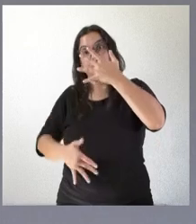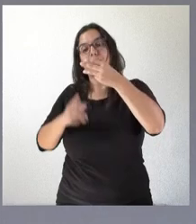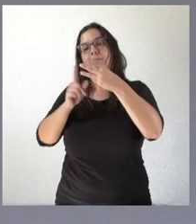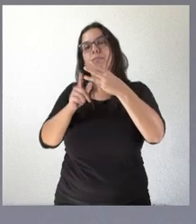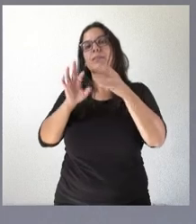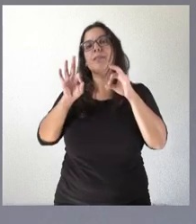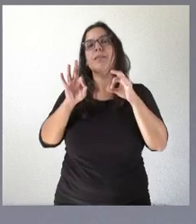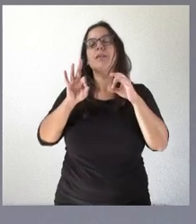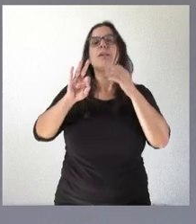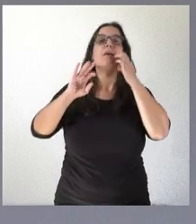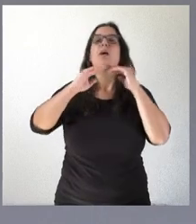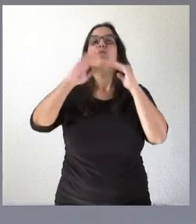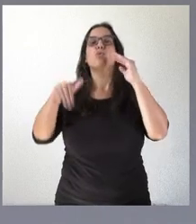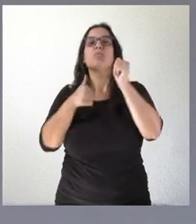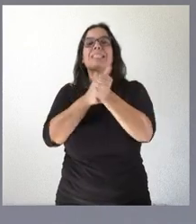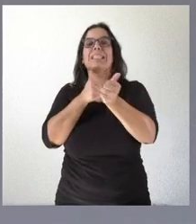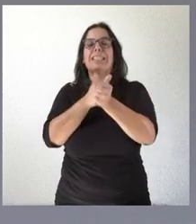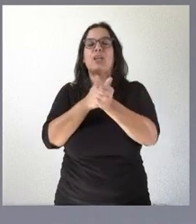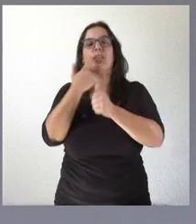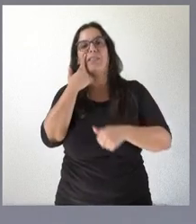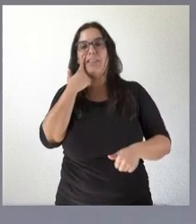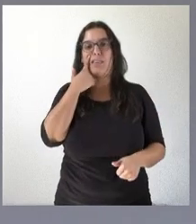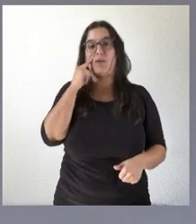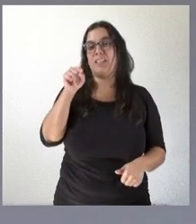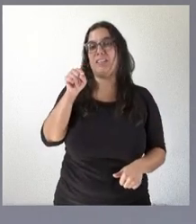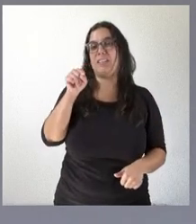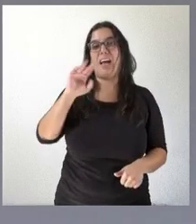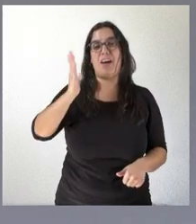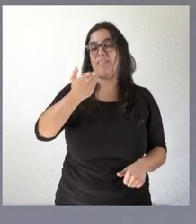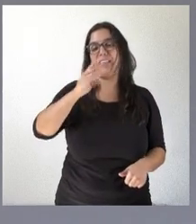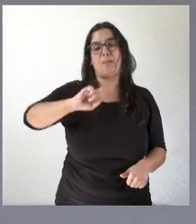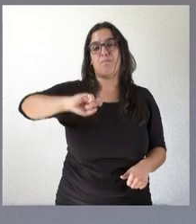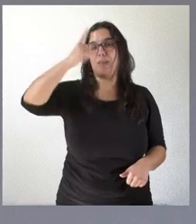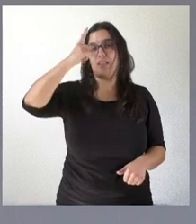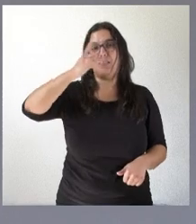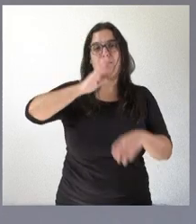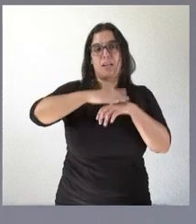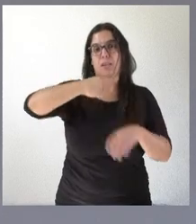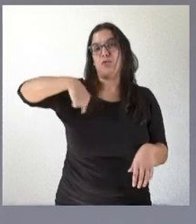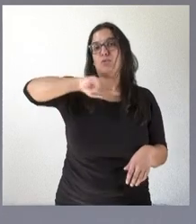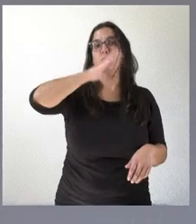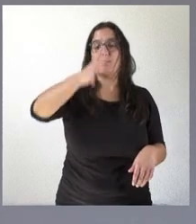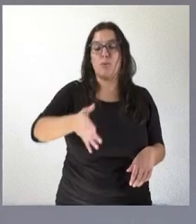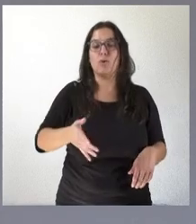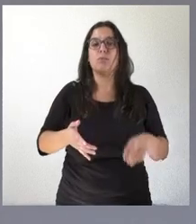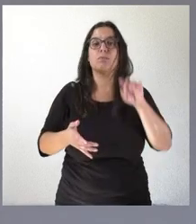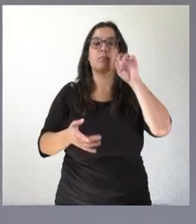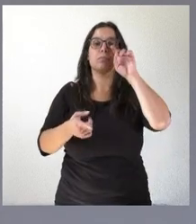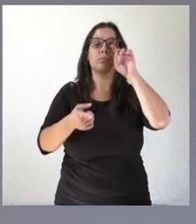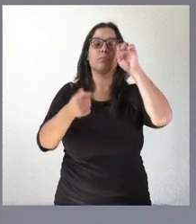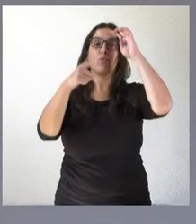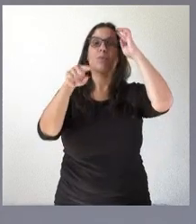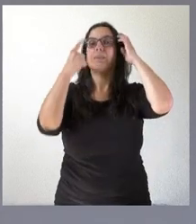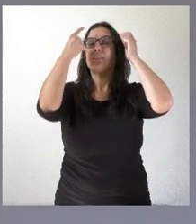escala de secretaría e intervención que es la que más nos afecta a todos nosotros dado que como saben los